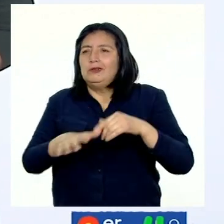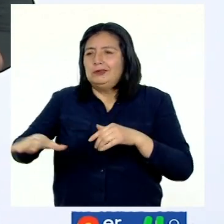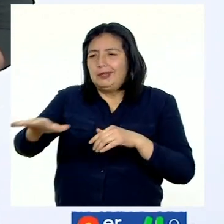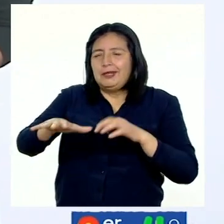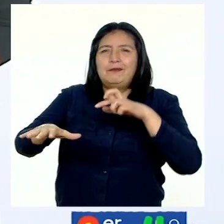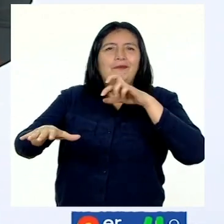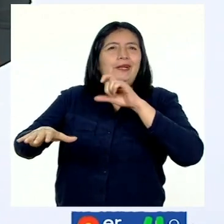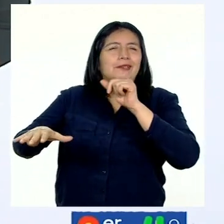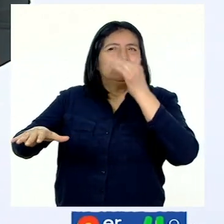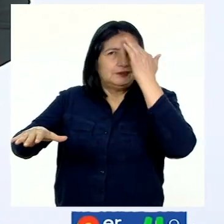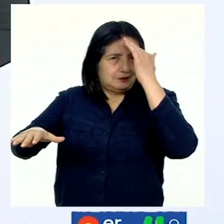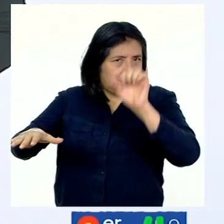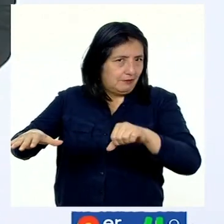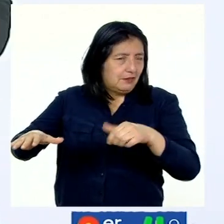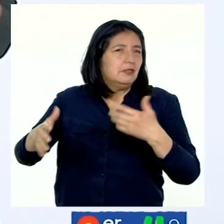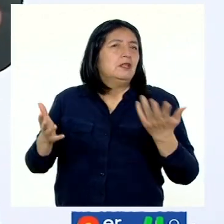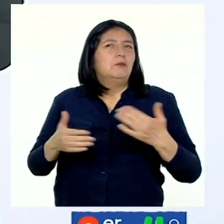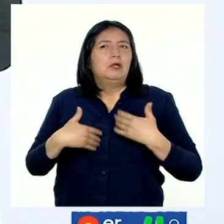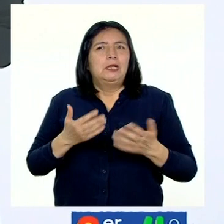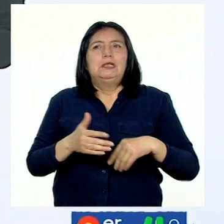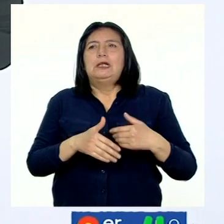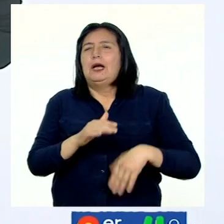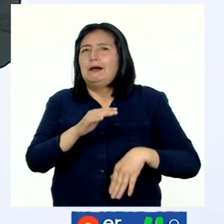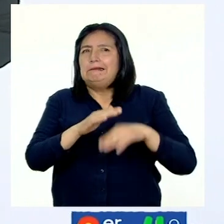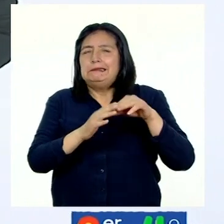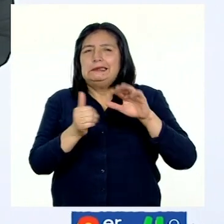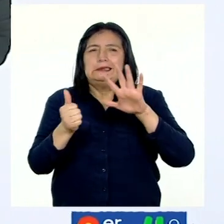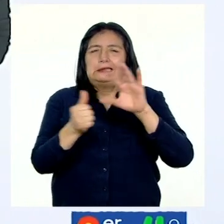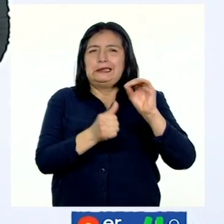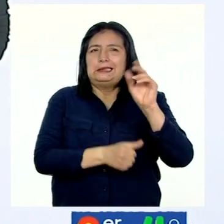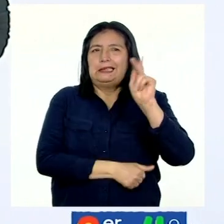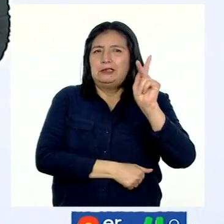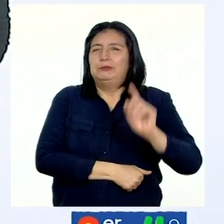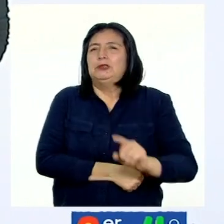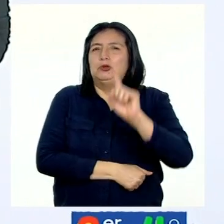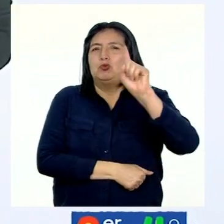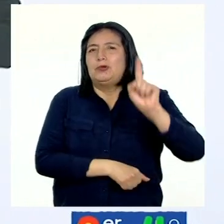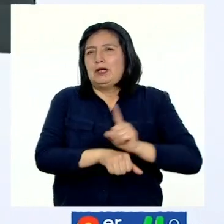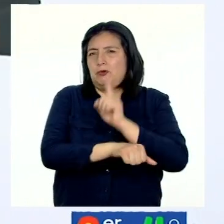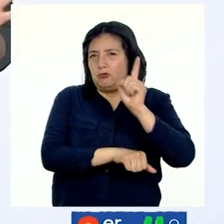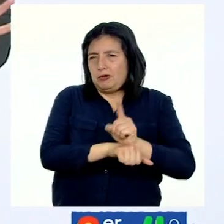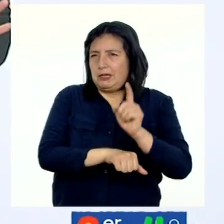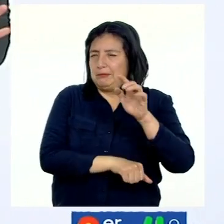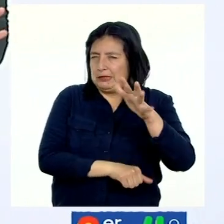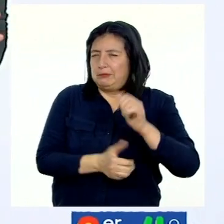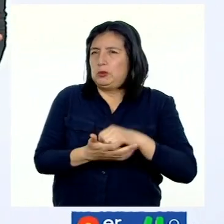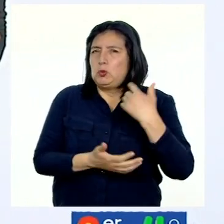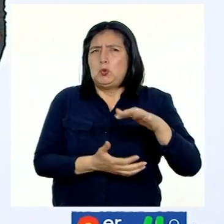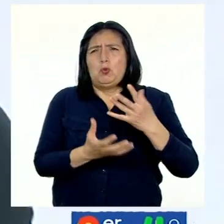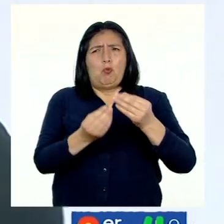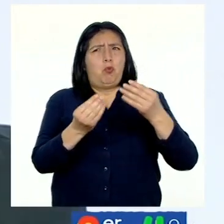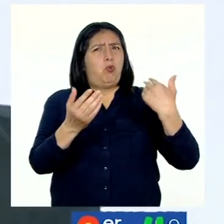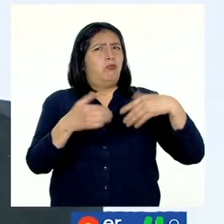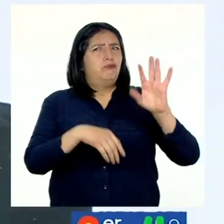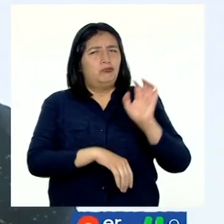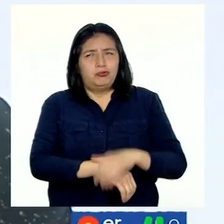ya sí saben que puede llegar hasta los 60 kilómetros por hora aproximadamente. ¡Es un montón!